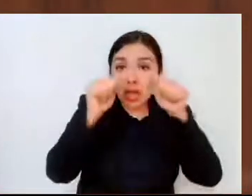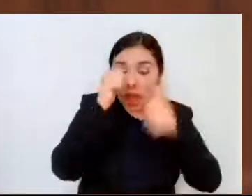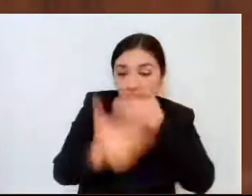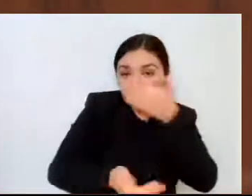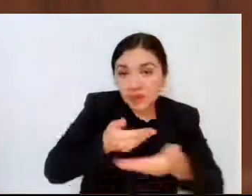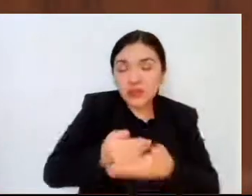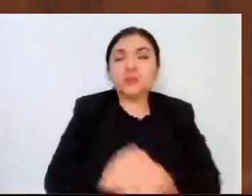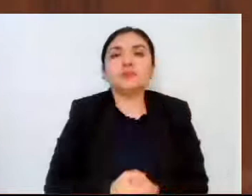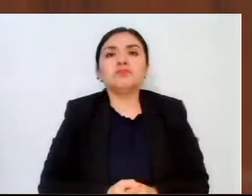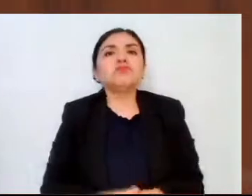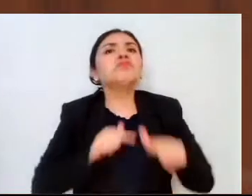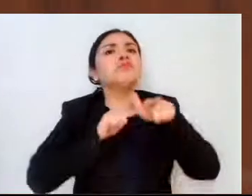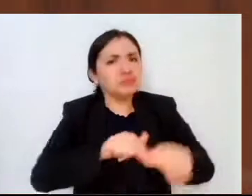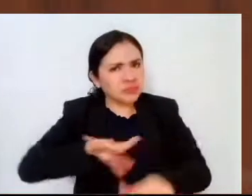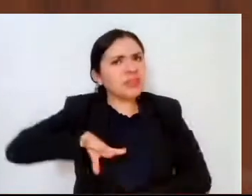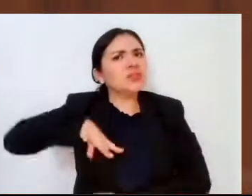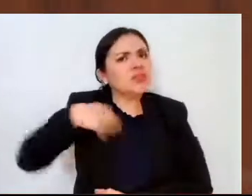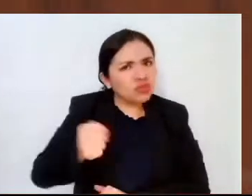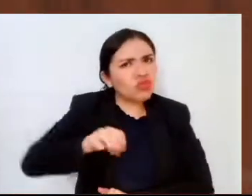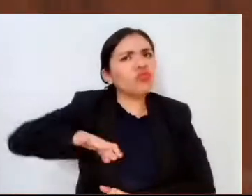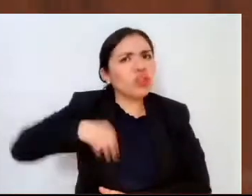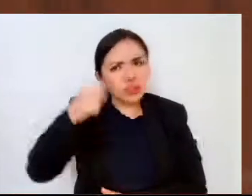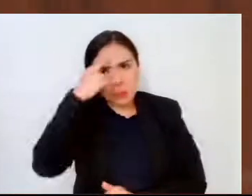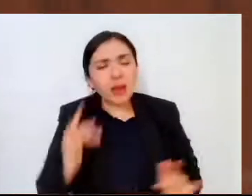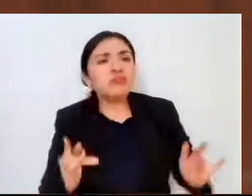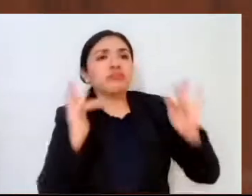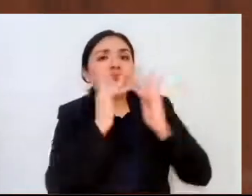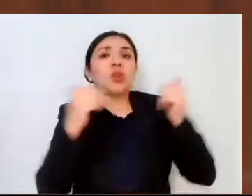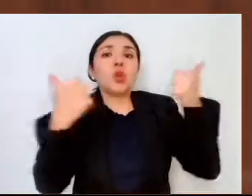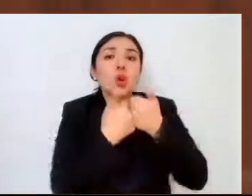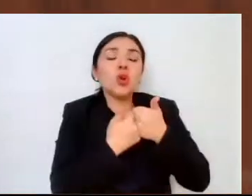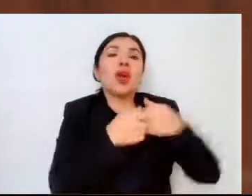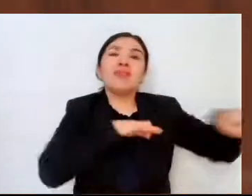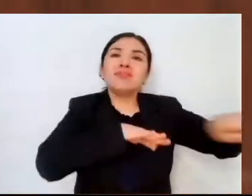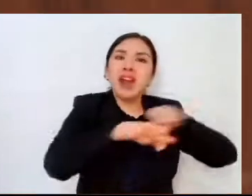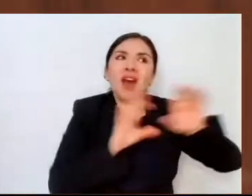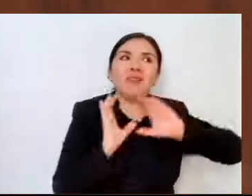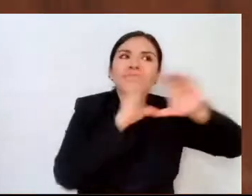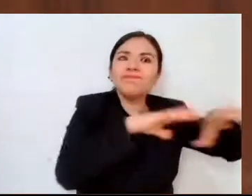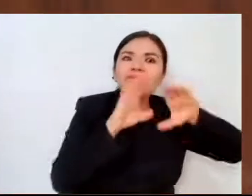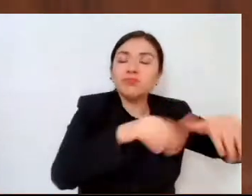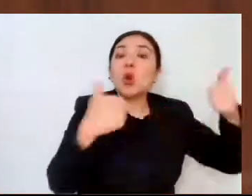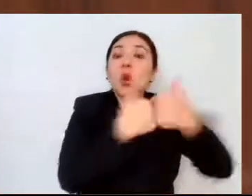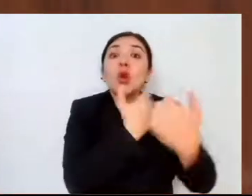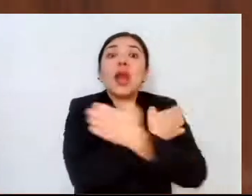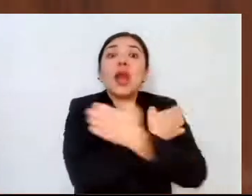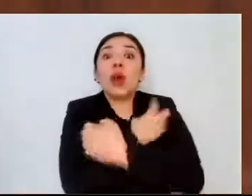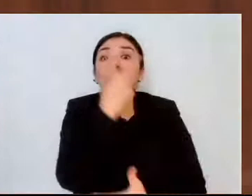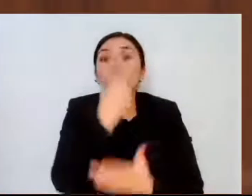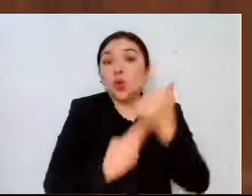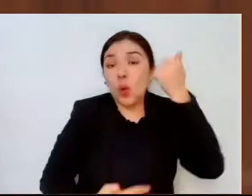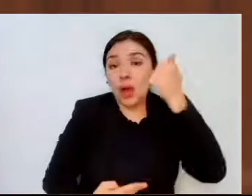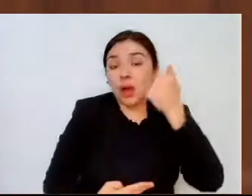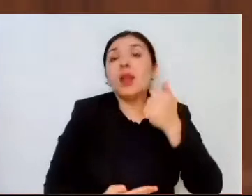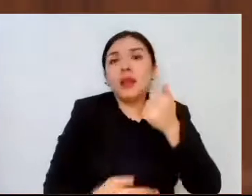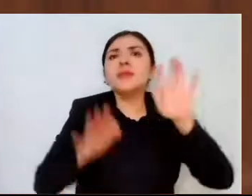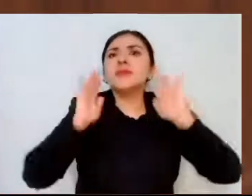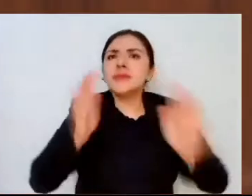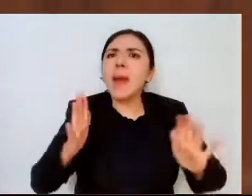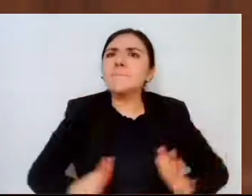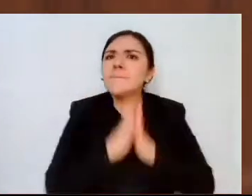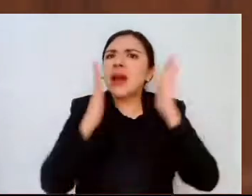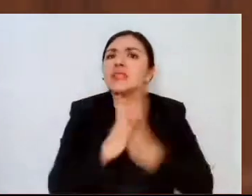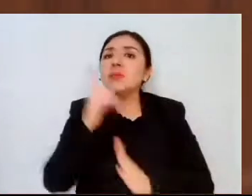Continuamos reforzando la vinculación con el sector productivo mediante la educación dual. Han participado 1